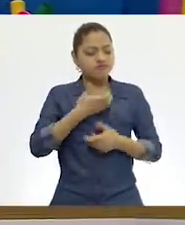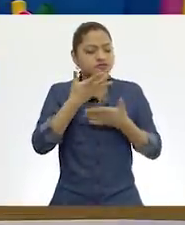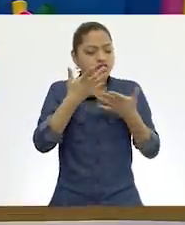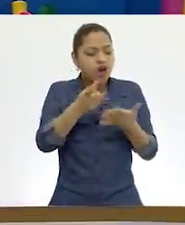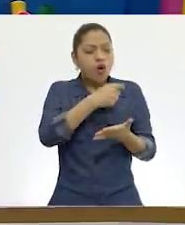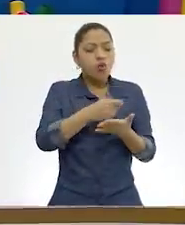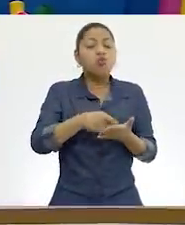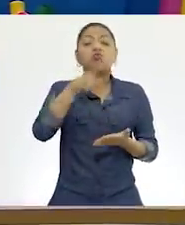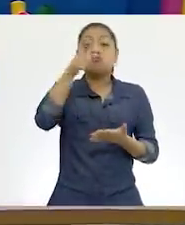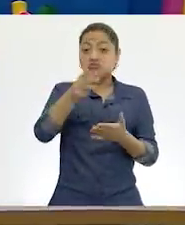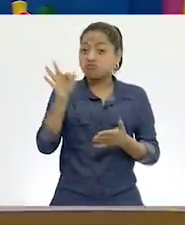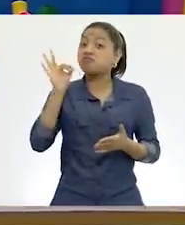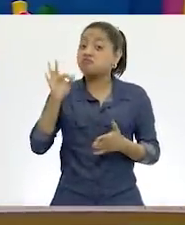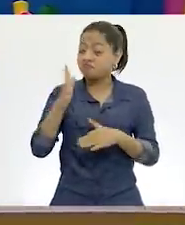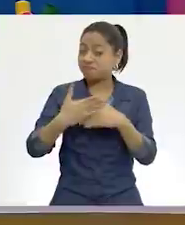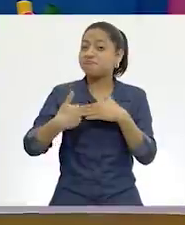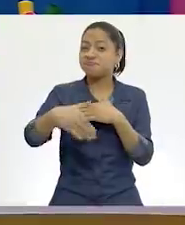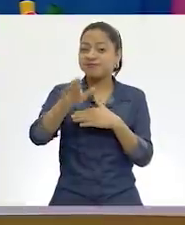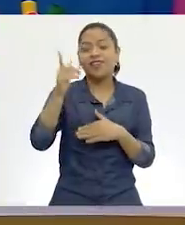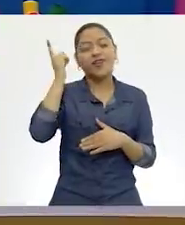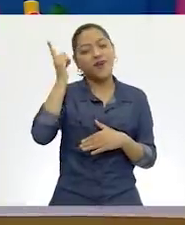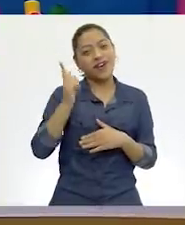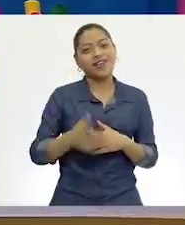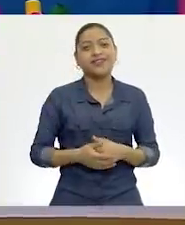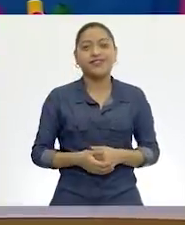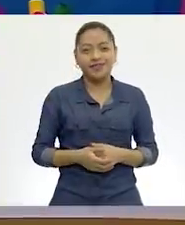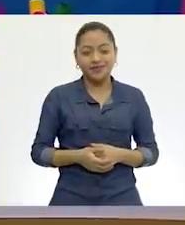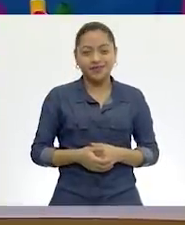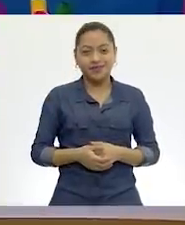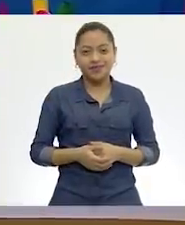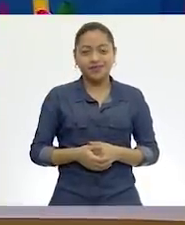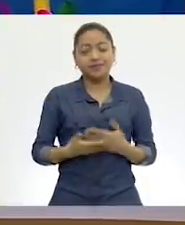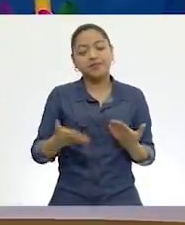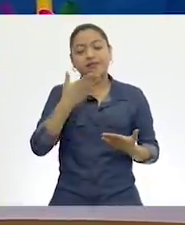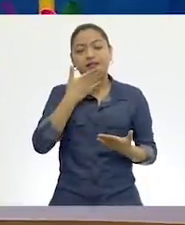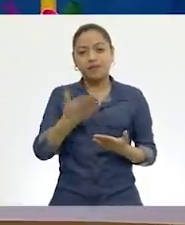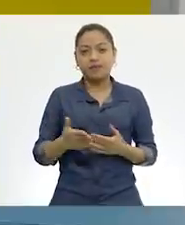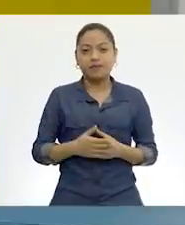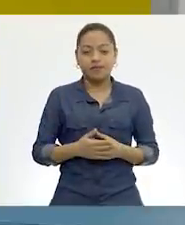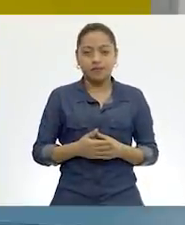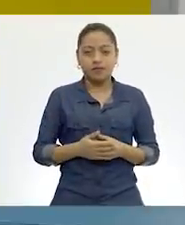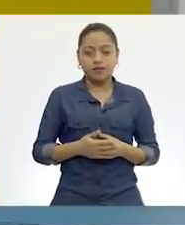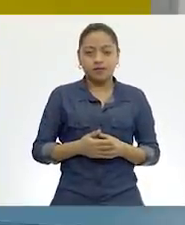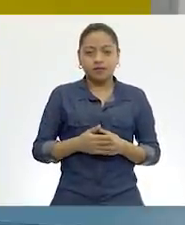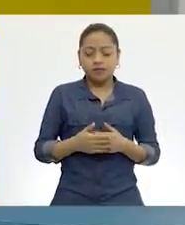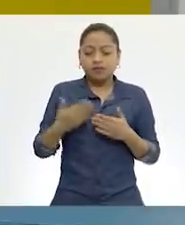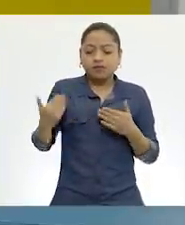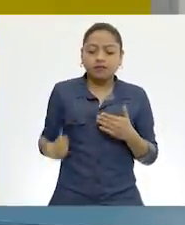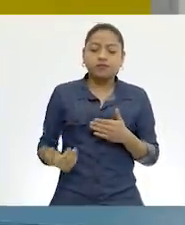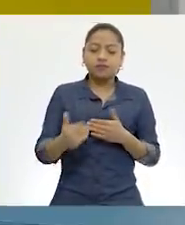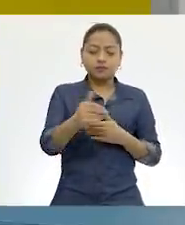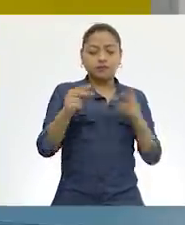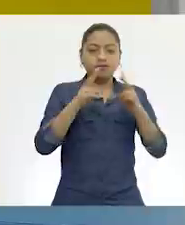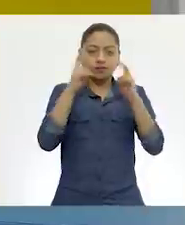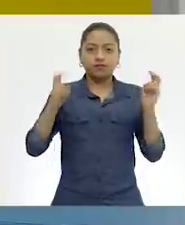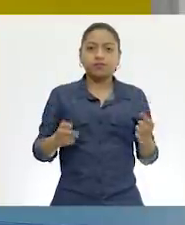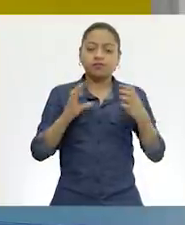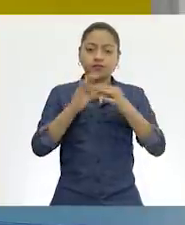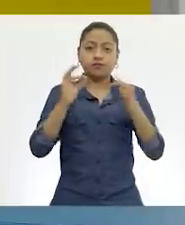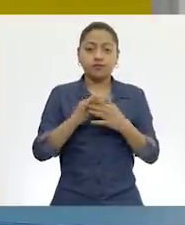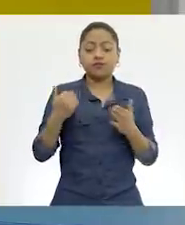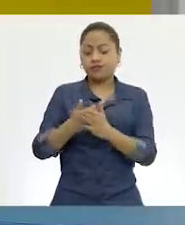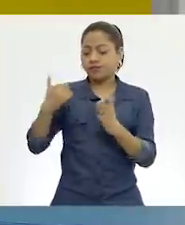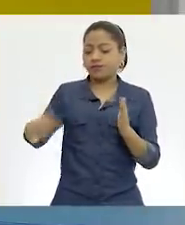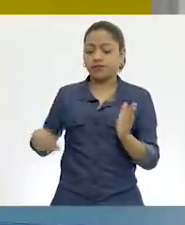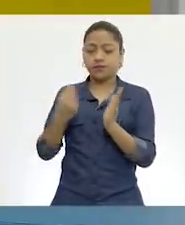puedas escribir poesía. Ojalá que sí. Bien, María, pues vamos a continuar con nuestro tema y recuerden que en la sesión anterior